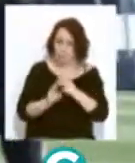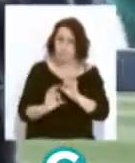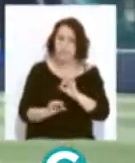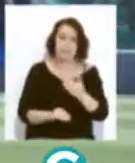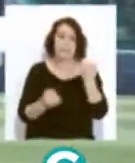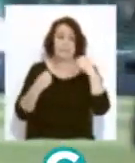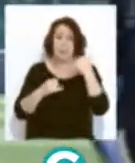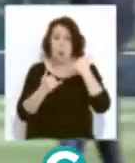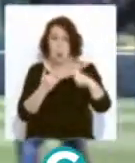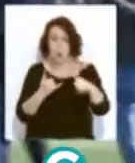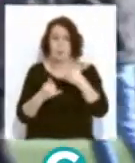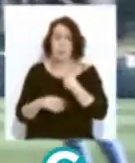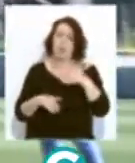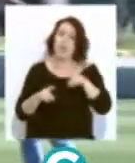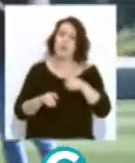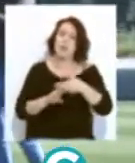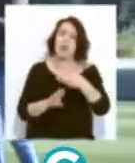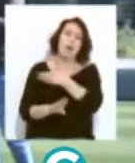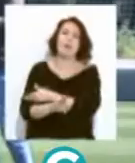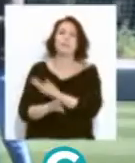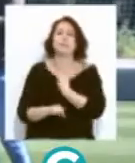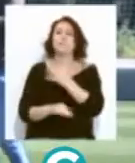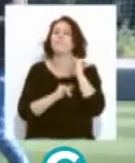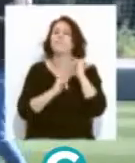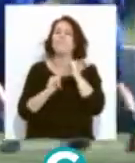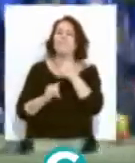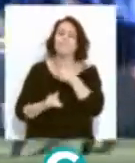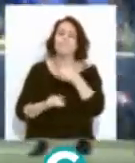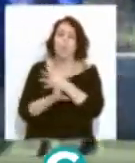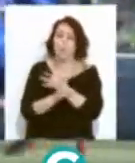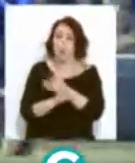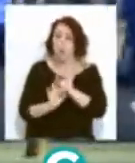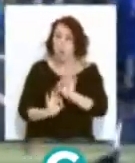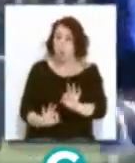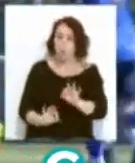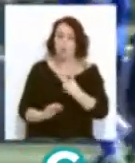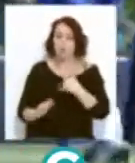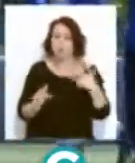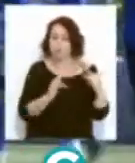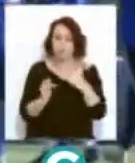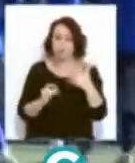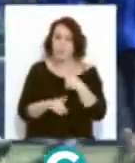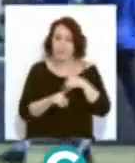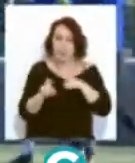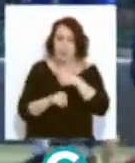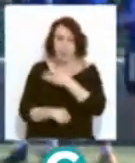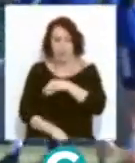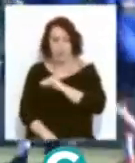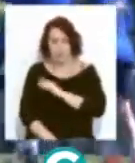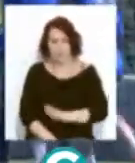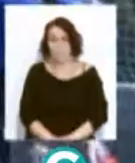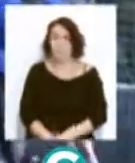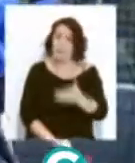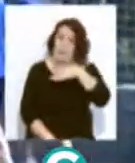entrenamientos antes del descanso del que disfrutarán los jugadores coincidiendo con los encuentros de selecciones nacionales.